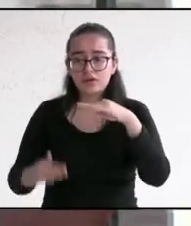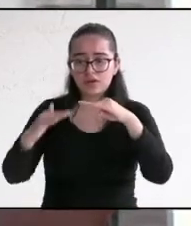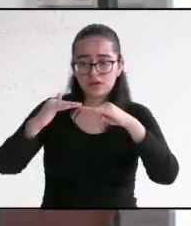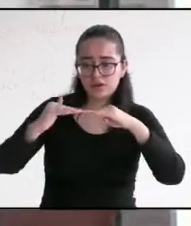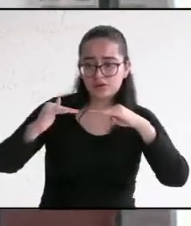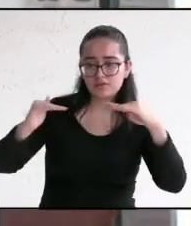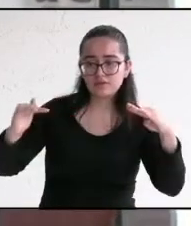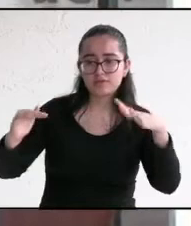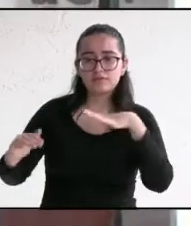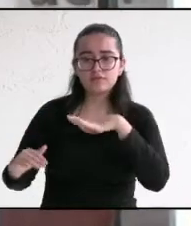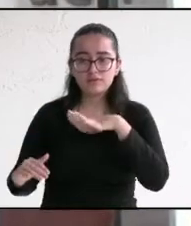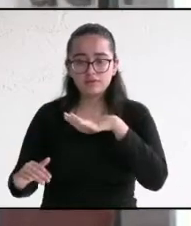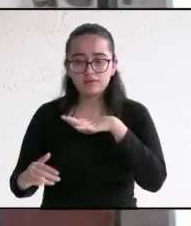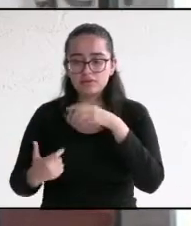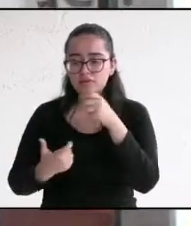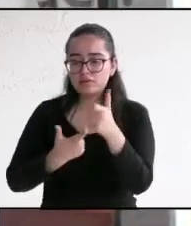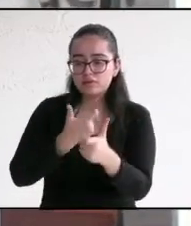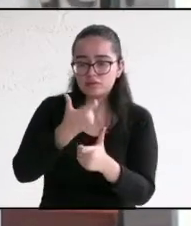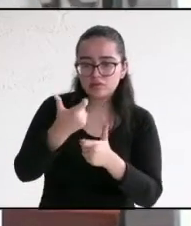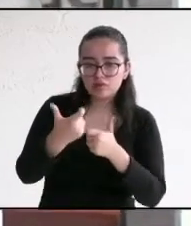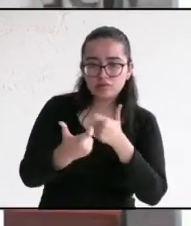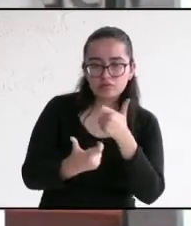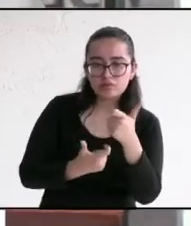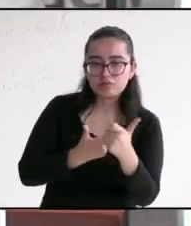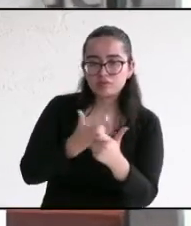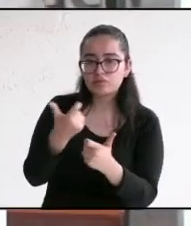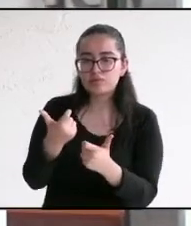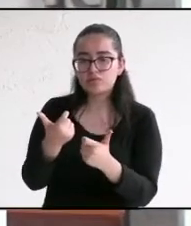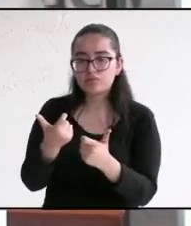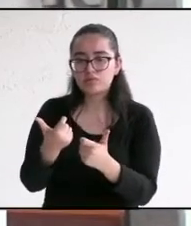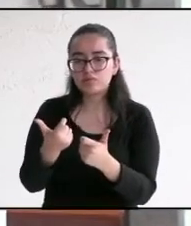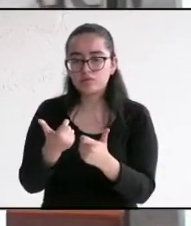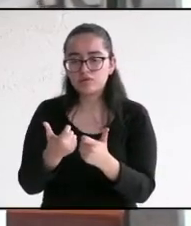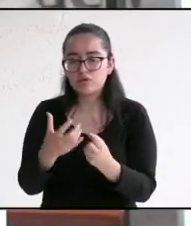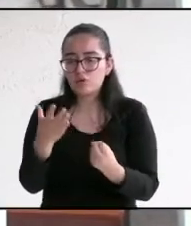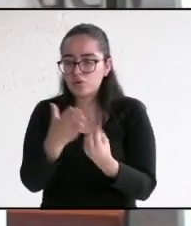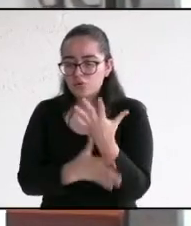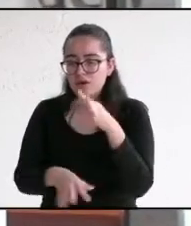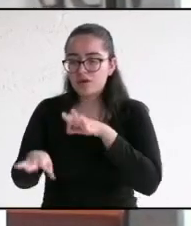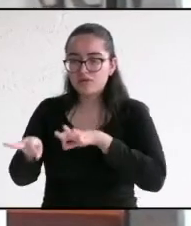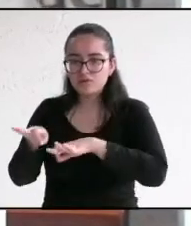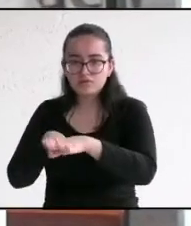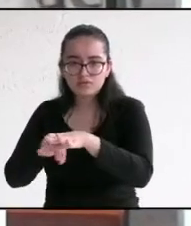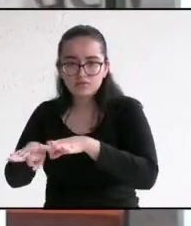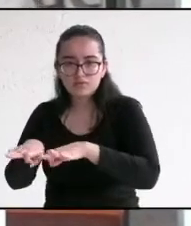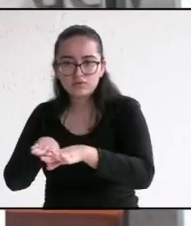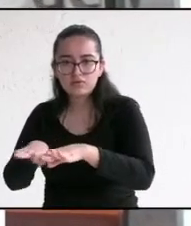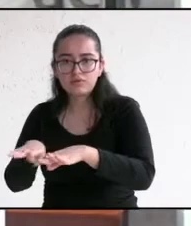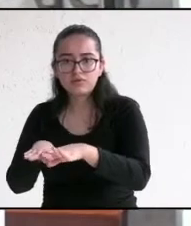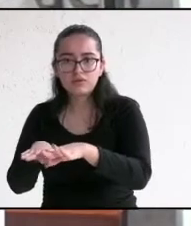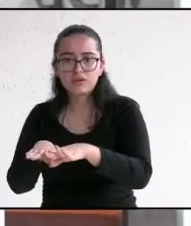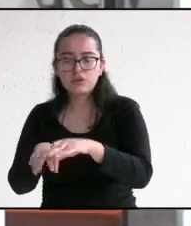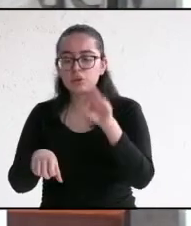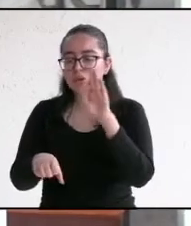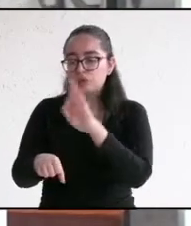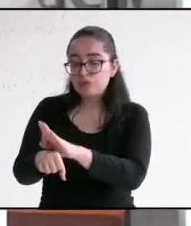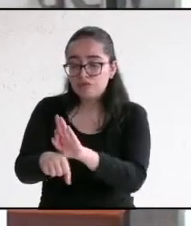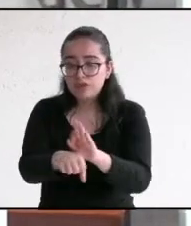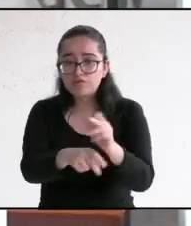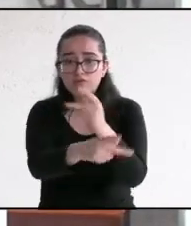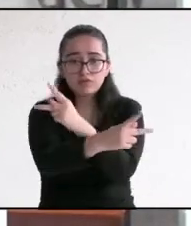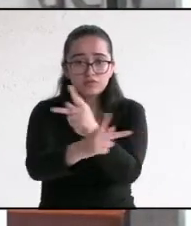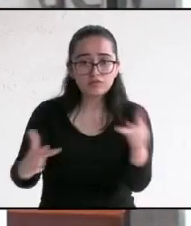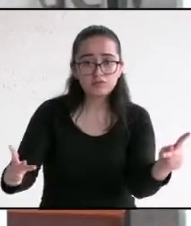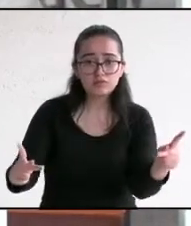necesario que haya crecimiento económico, pero que esto genere empleos, que los frutos del trabajo beneficien a todos, un